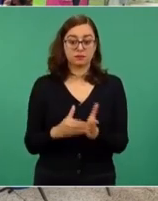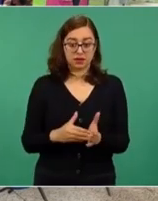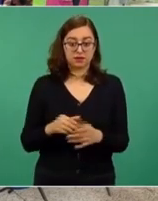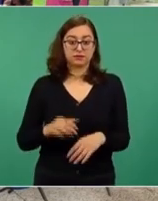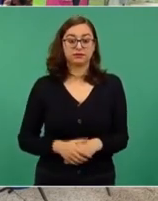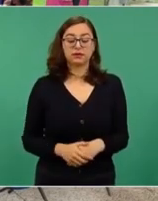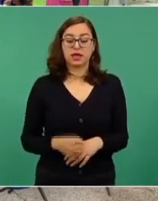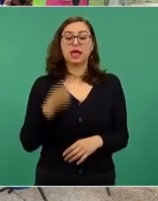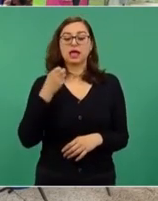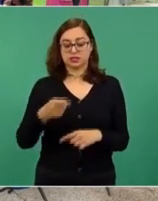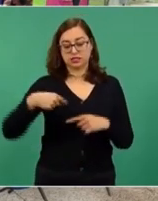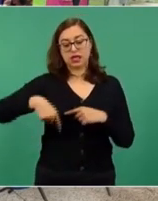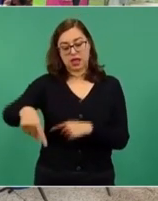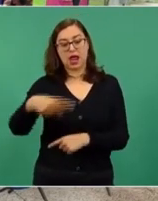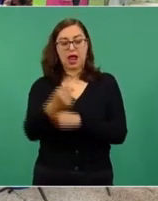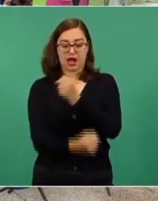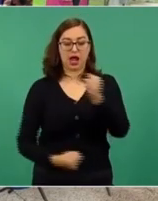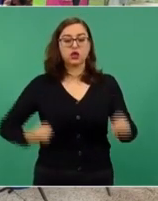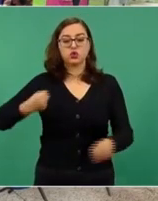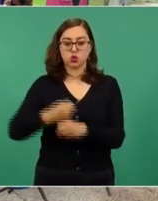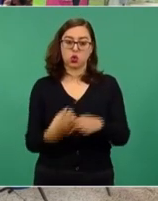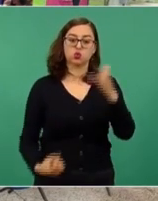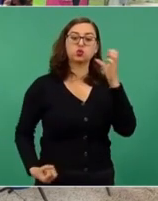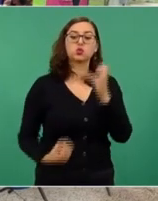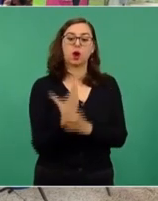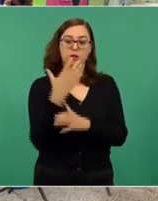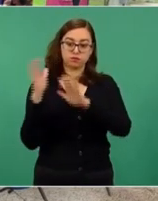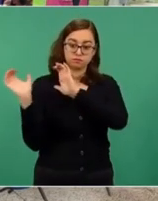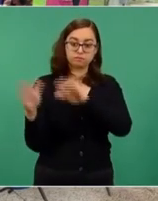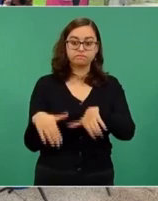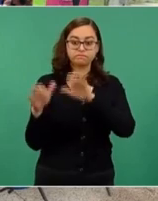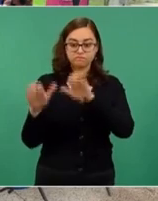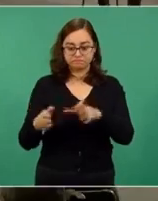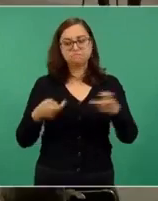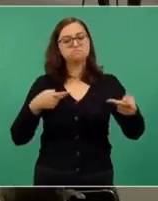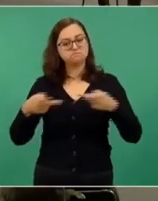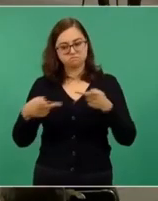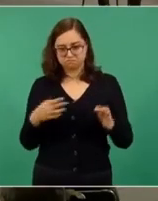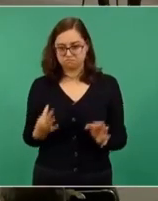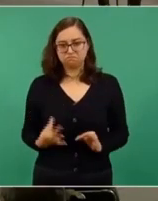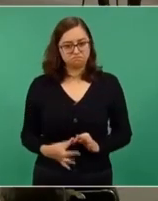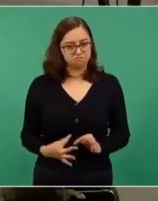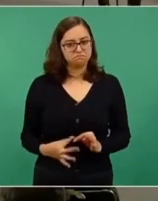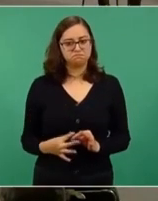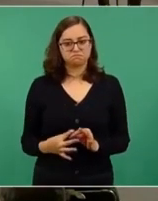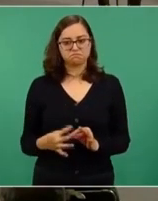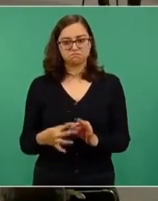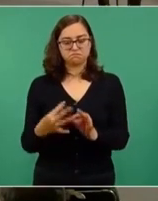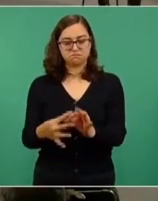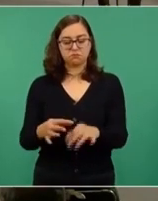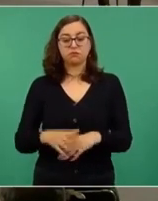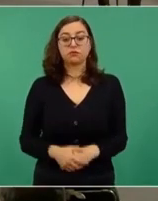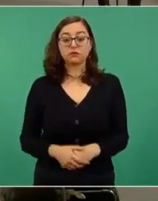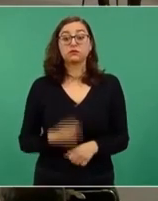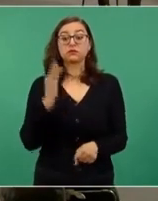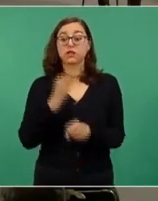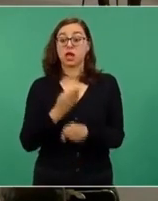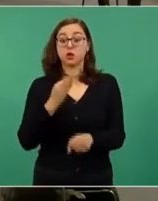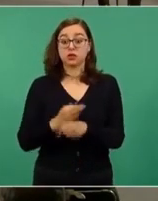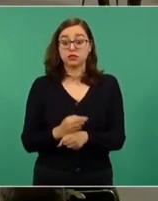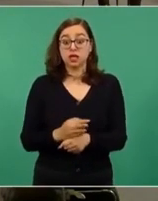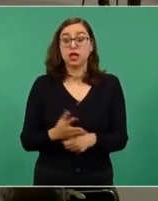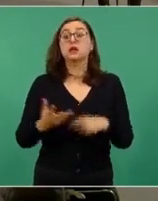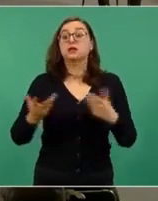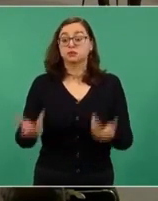cifra vamos a cerrar en este año y vamos conforme al plan. De hecho, tenemos más adultos mayores registrados